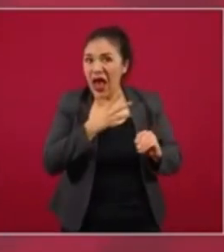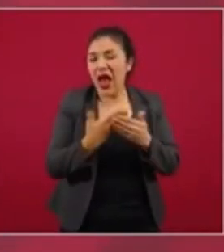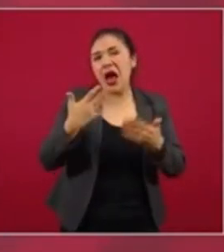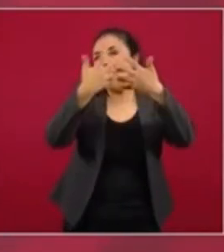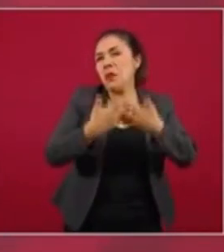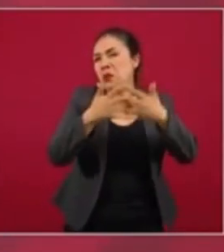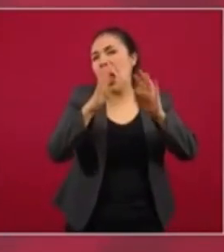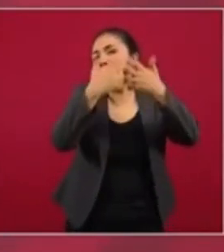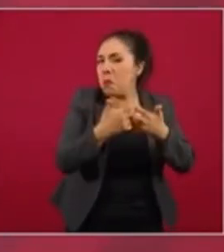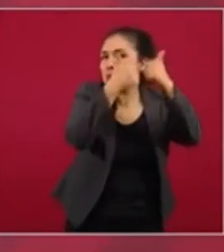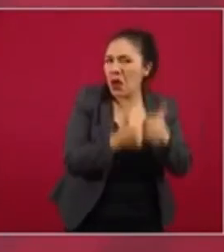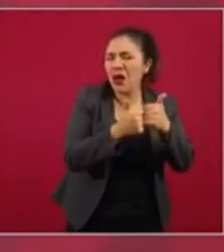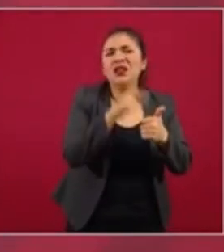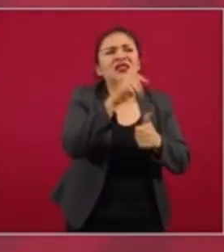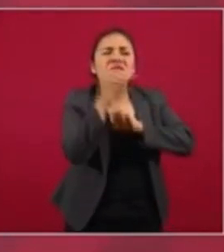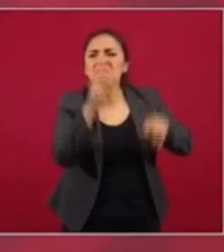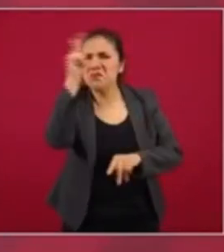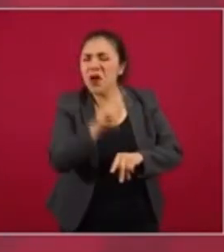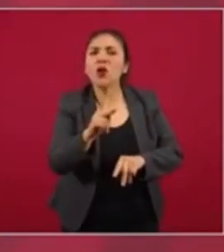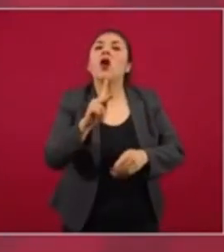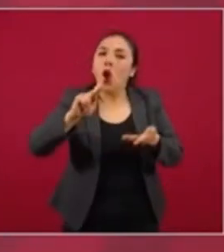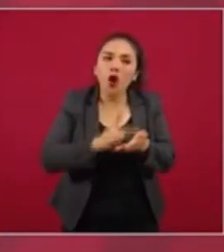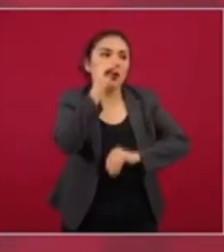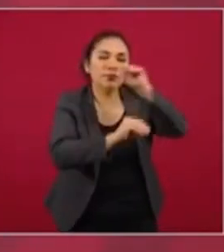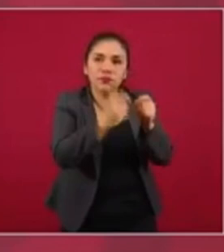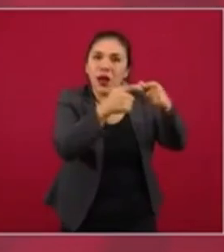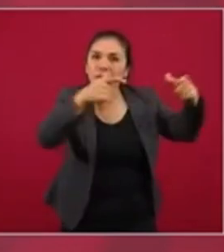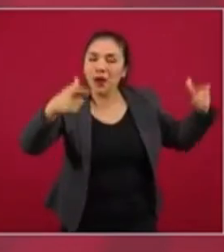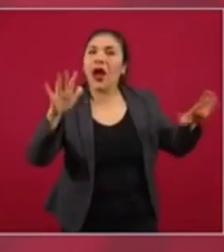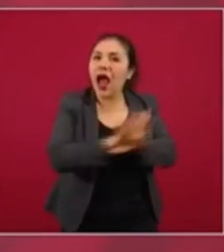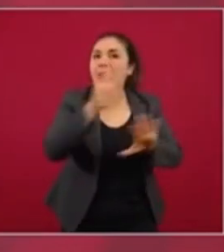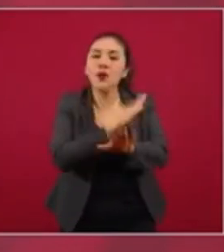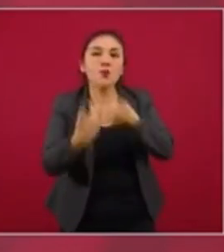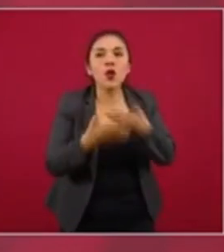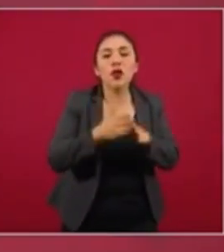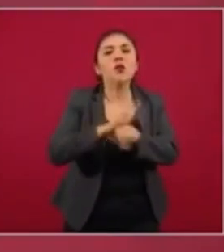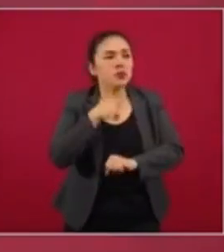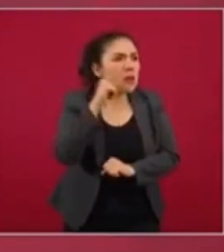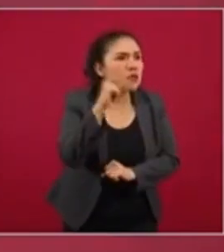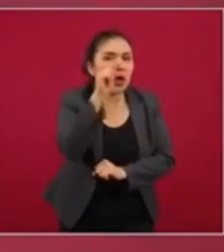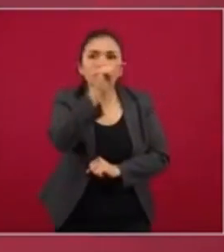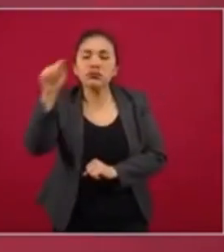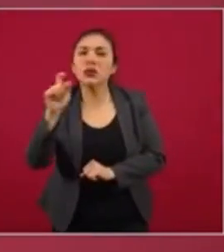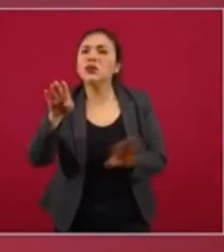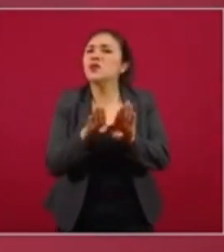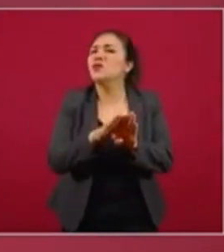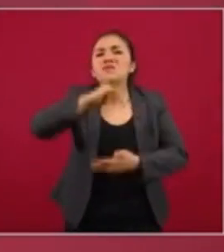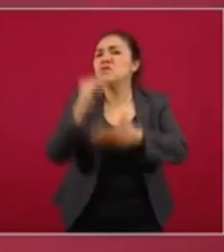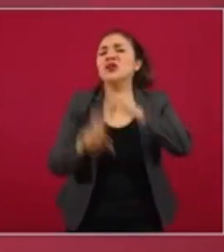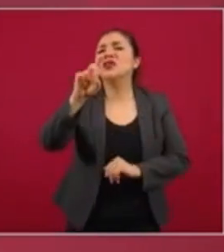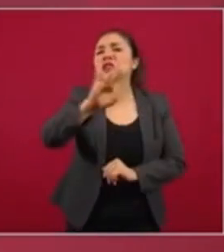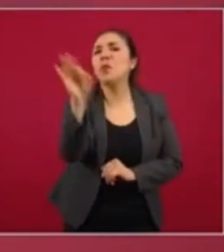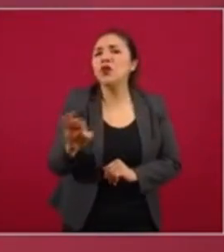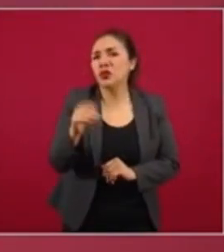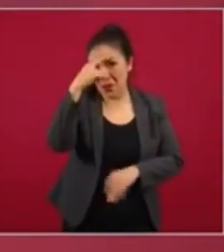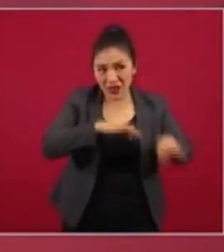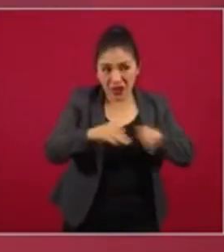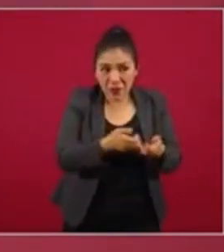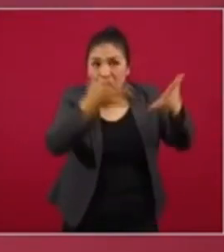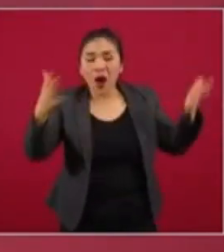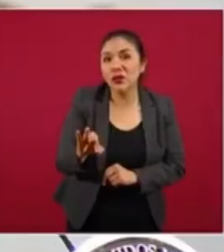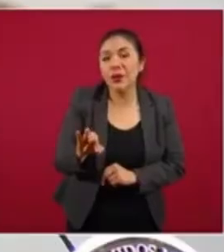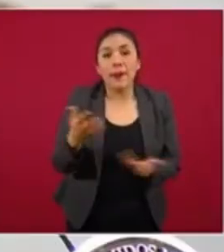funcionaban en muy mal estado. Entonces estamos levantando esas seis, se están modernizando, porque las encontramos al 30% de su capacidad de